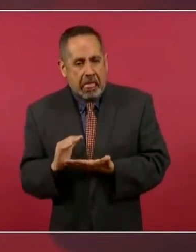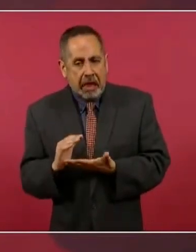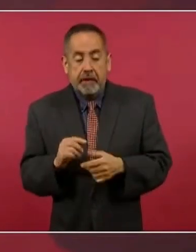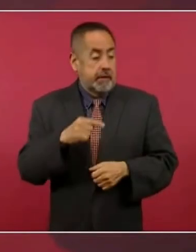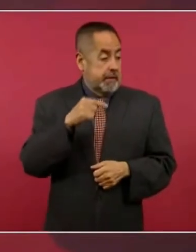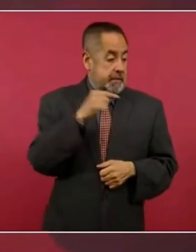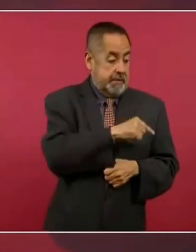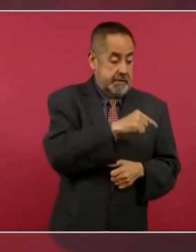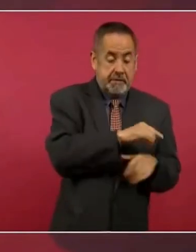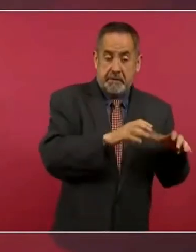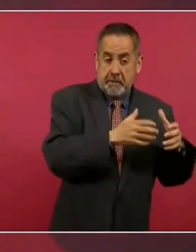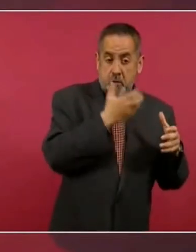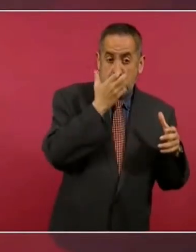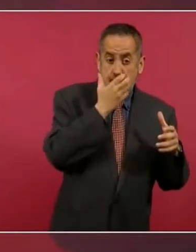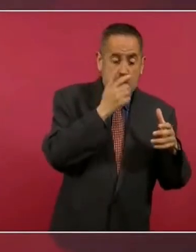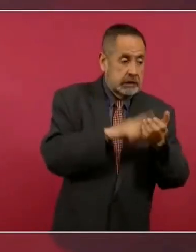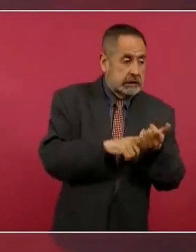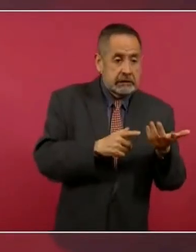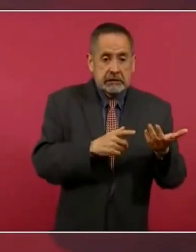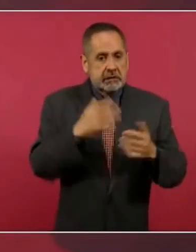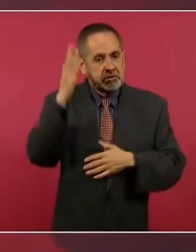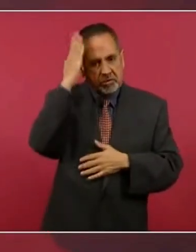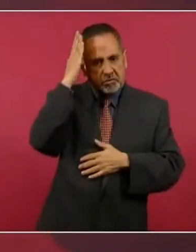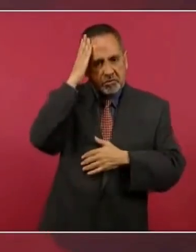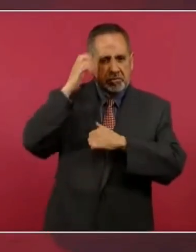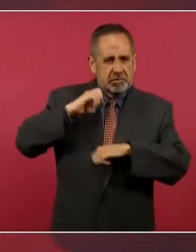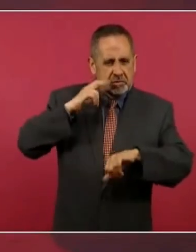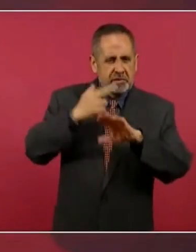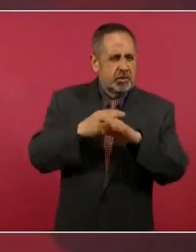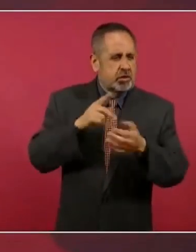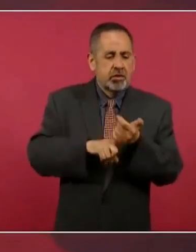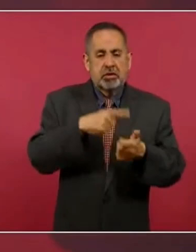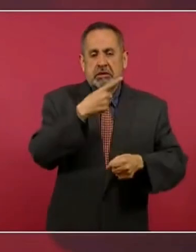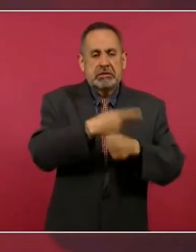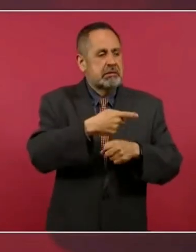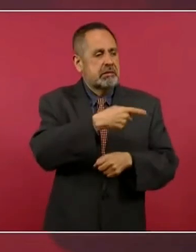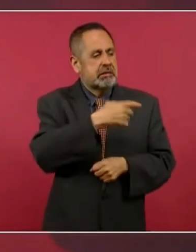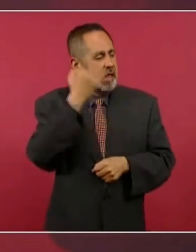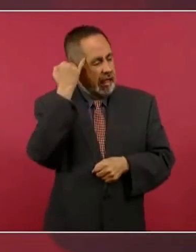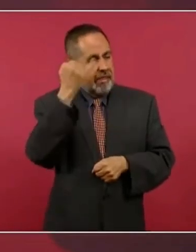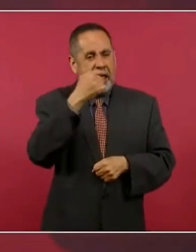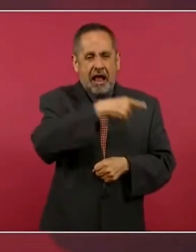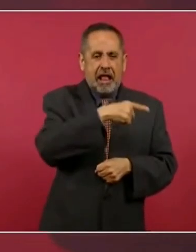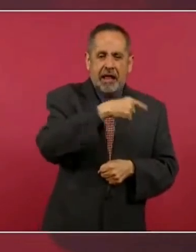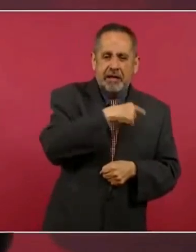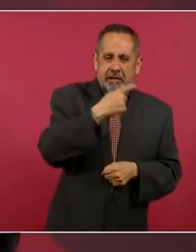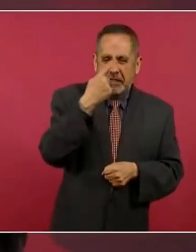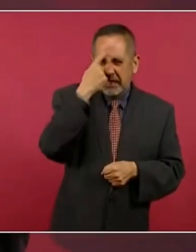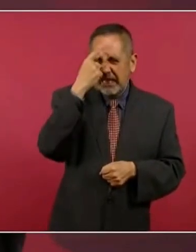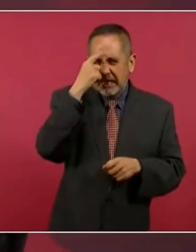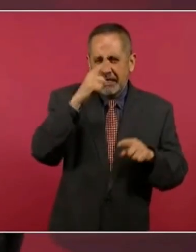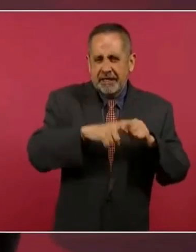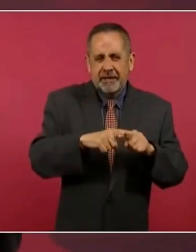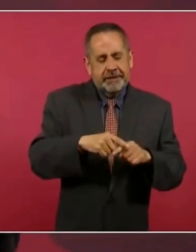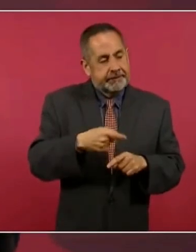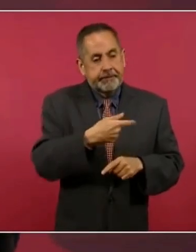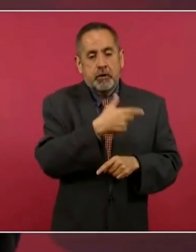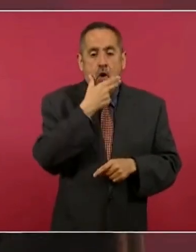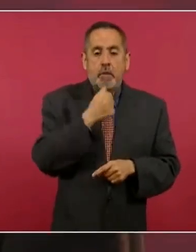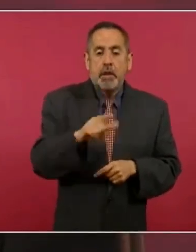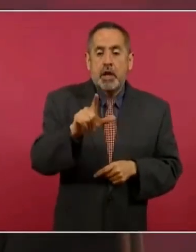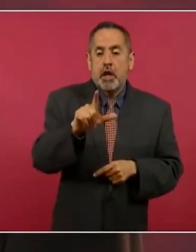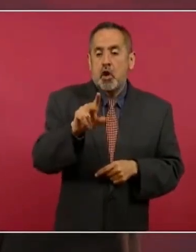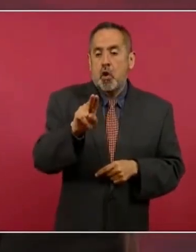bajo la dirección de su principal ideólogo Lucas Alamán